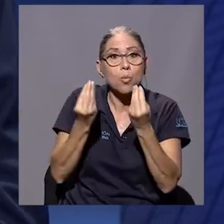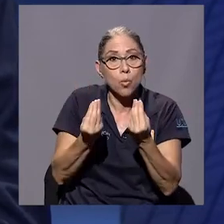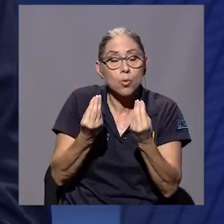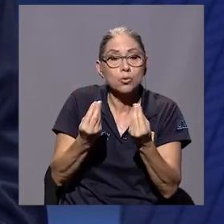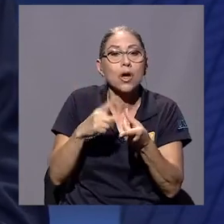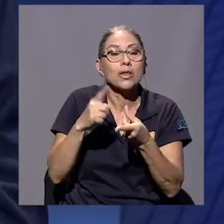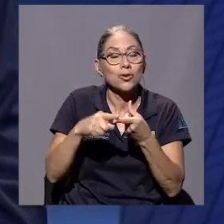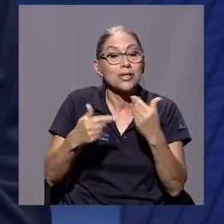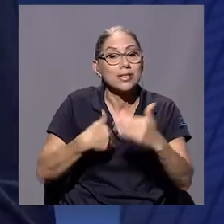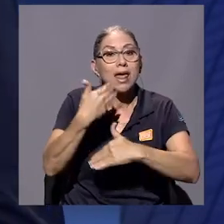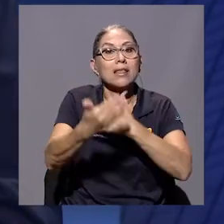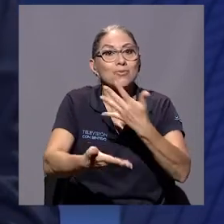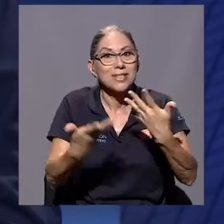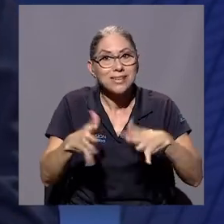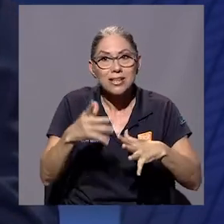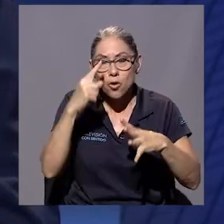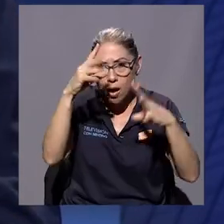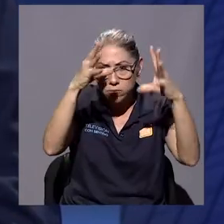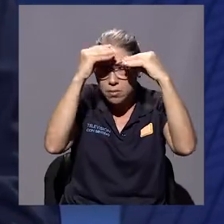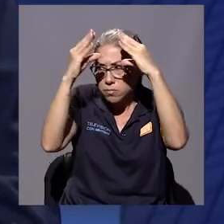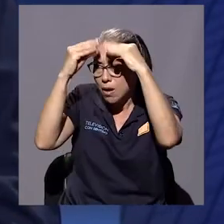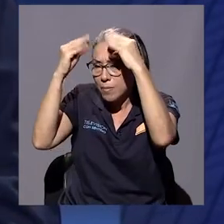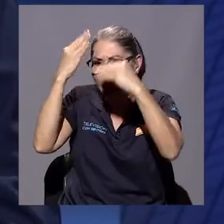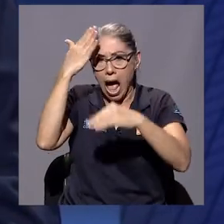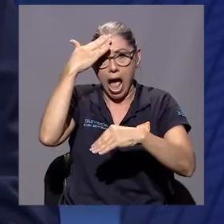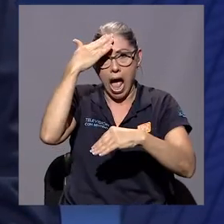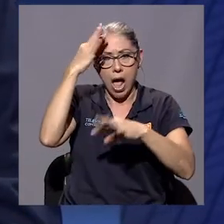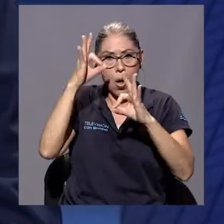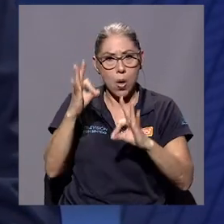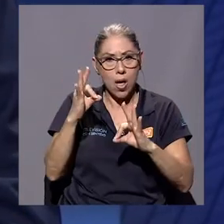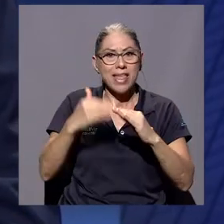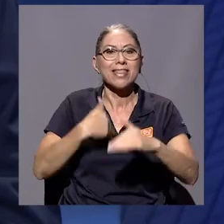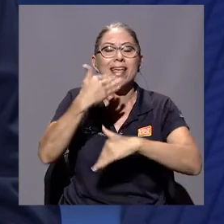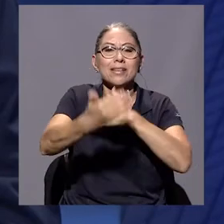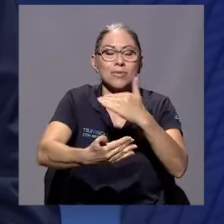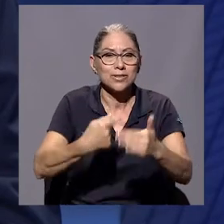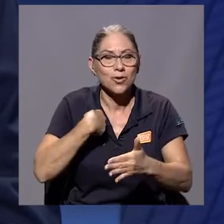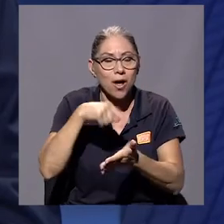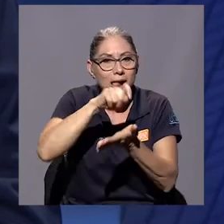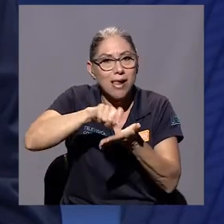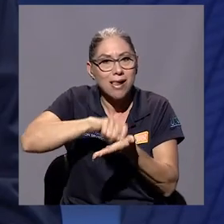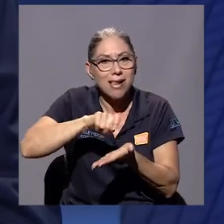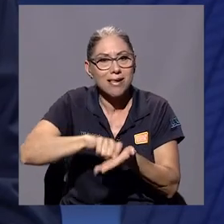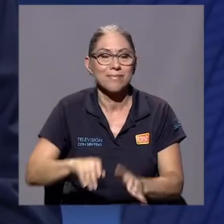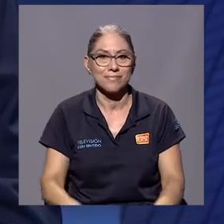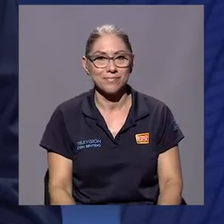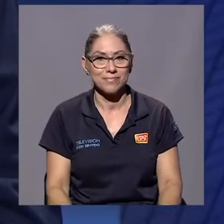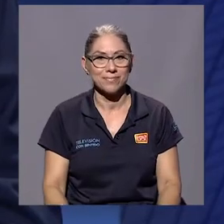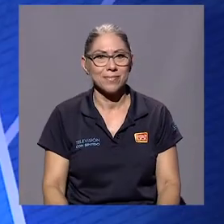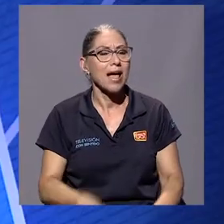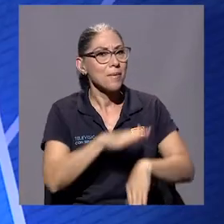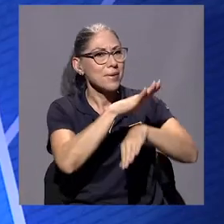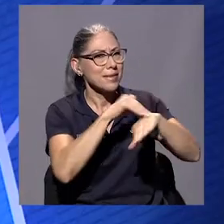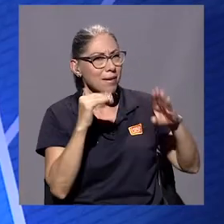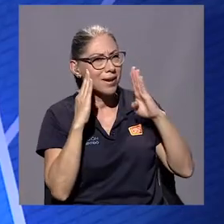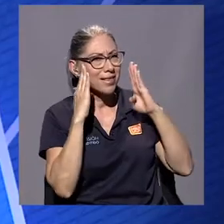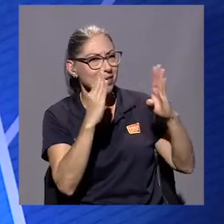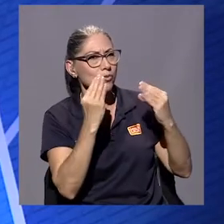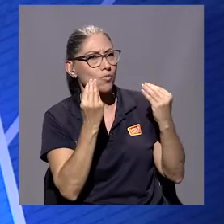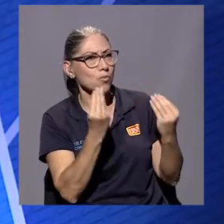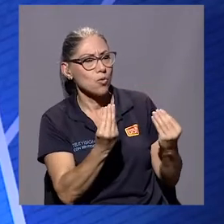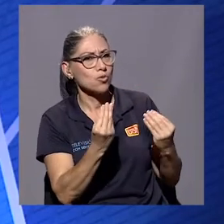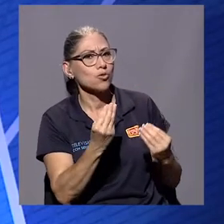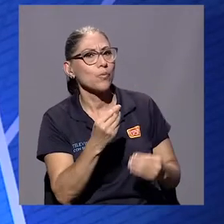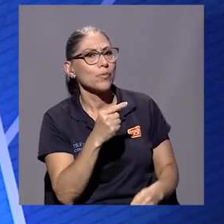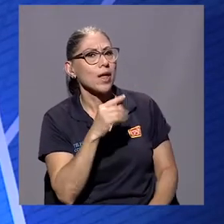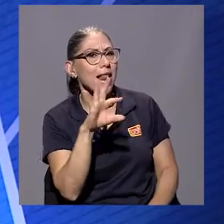Entonces después ya me atreví a escribir esa novela. ¿Sabe qué me llama mucho la atención? Que las formas